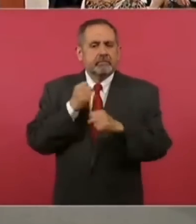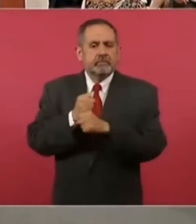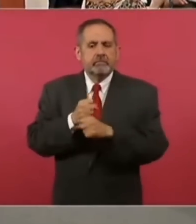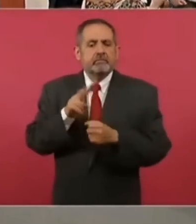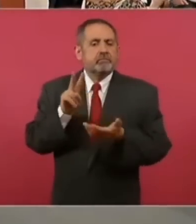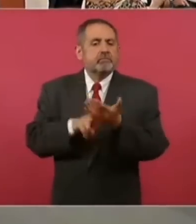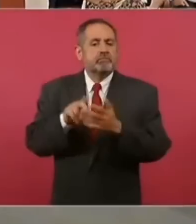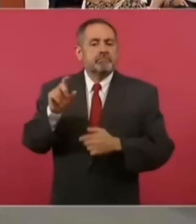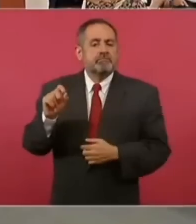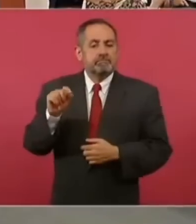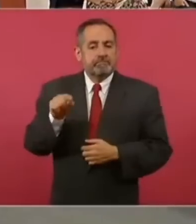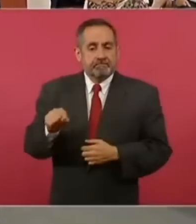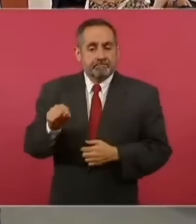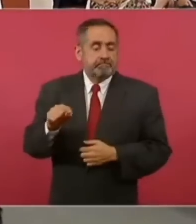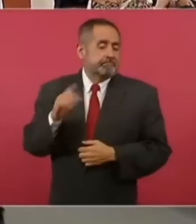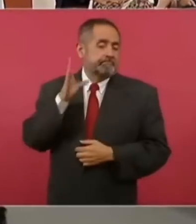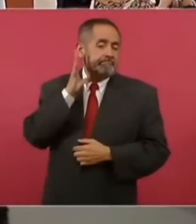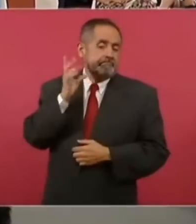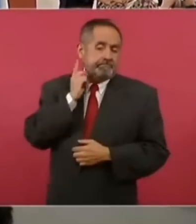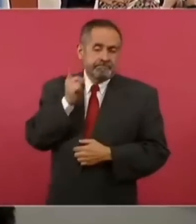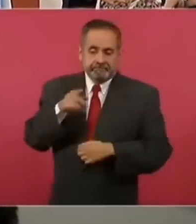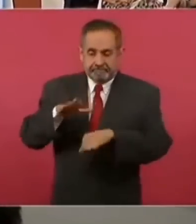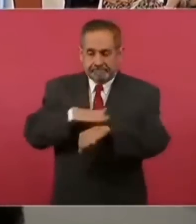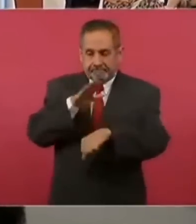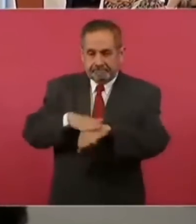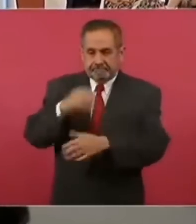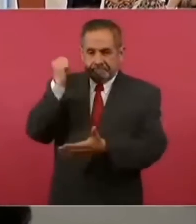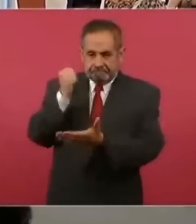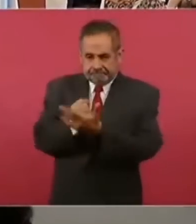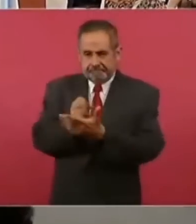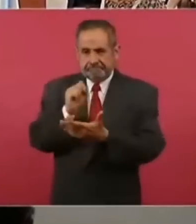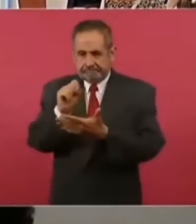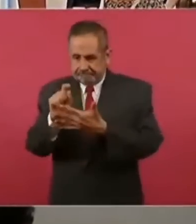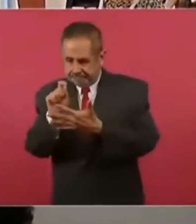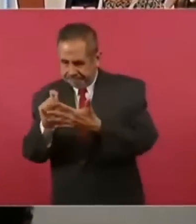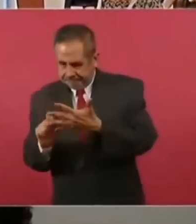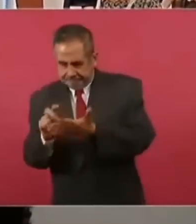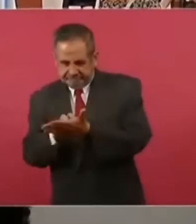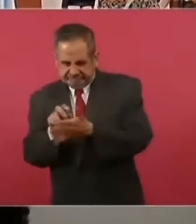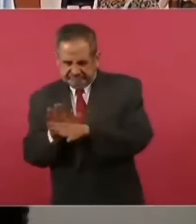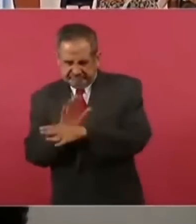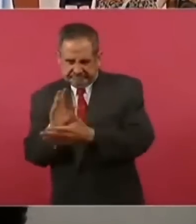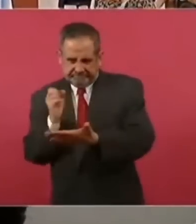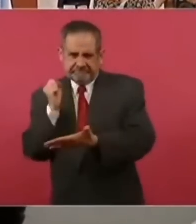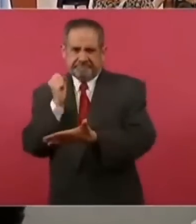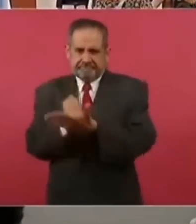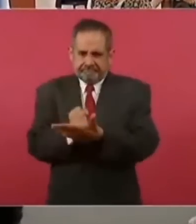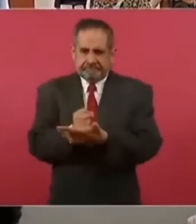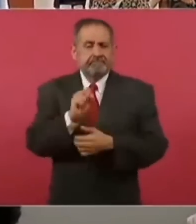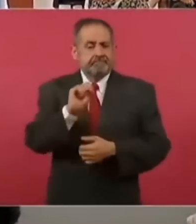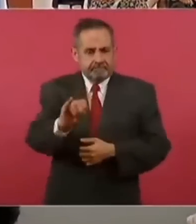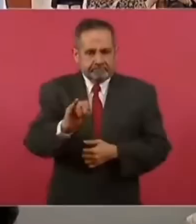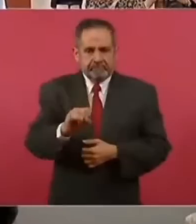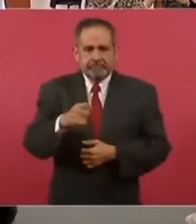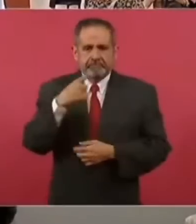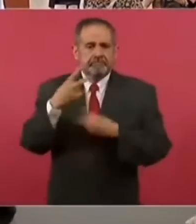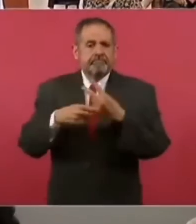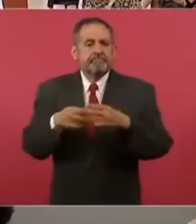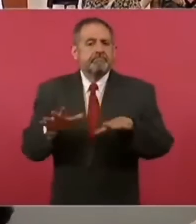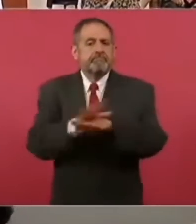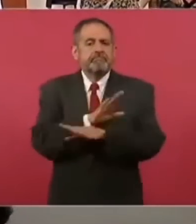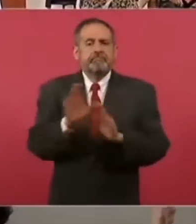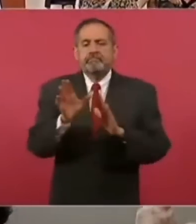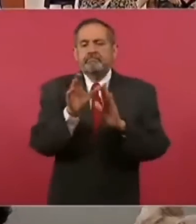la Cámara de Diputados aprobó en lo particular modificaciones al dictamen que reforma el